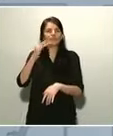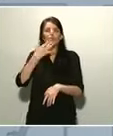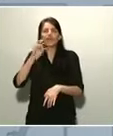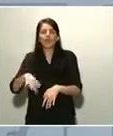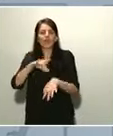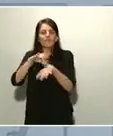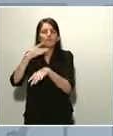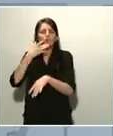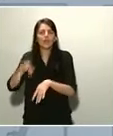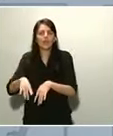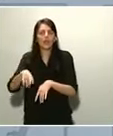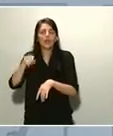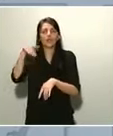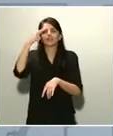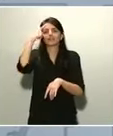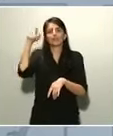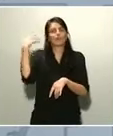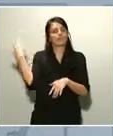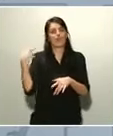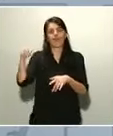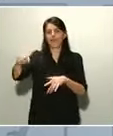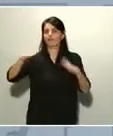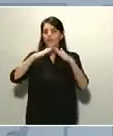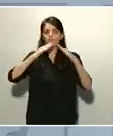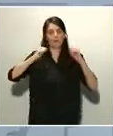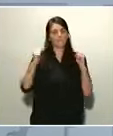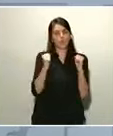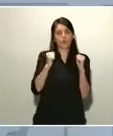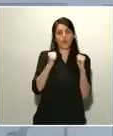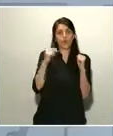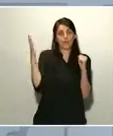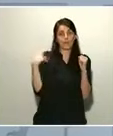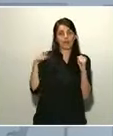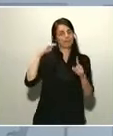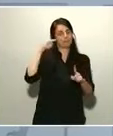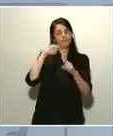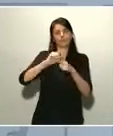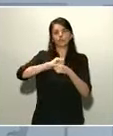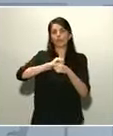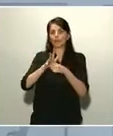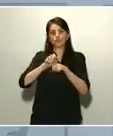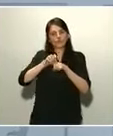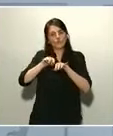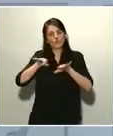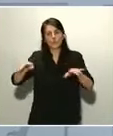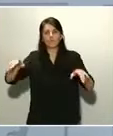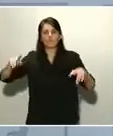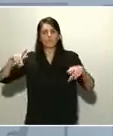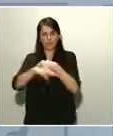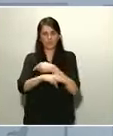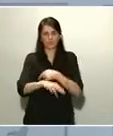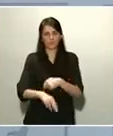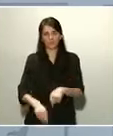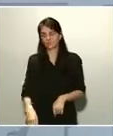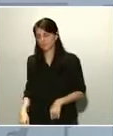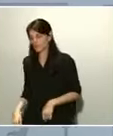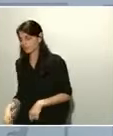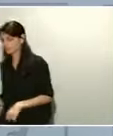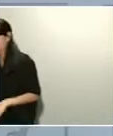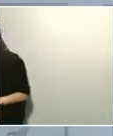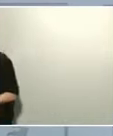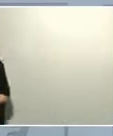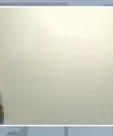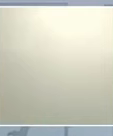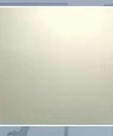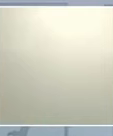romper en definitiva ese eslabón de la cadena de la propagación del virus. Por tanto, no nos centremos solamente